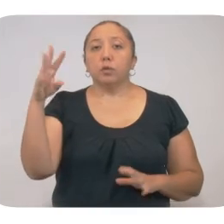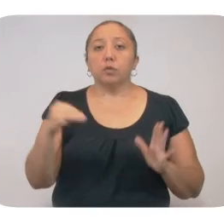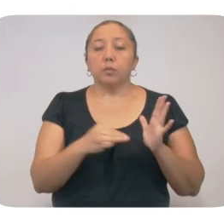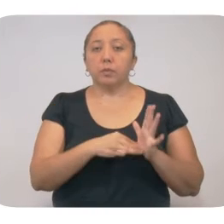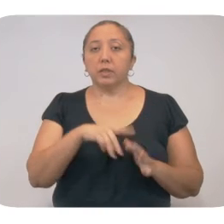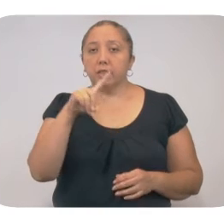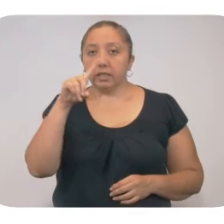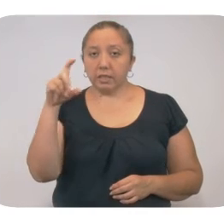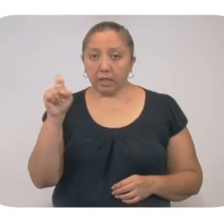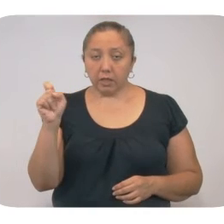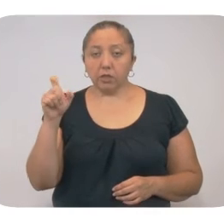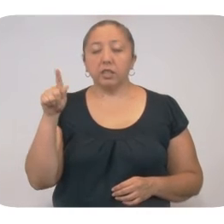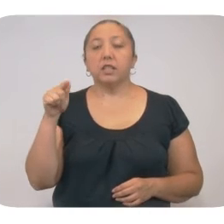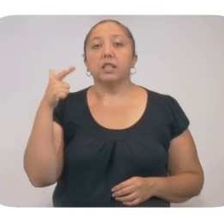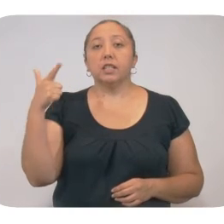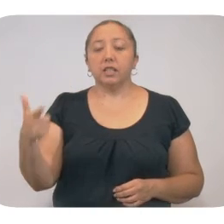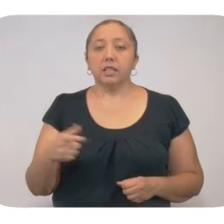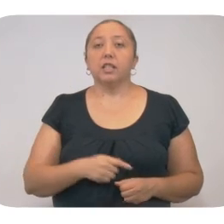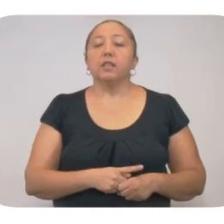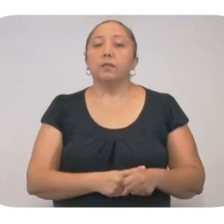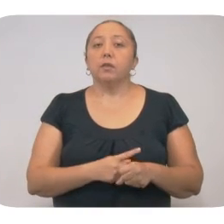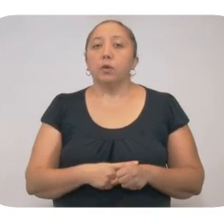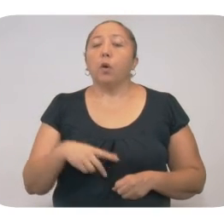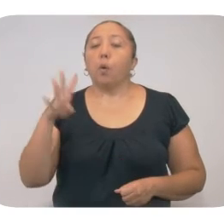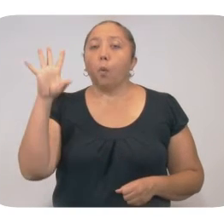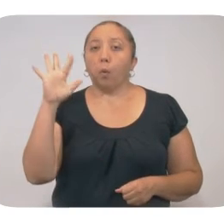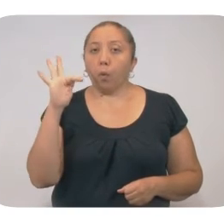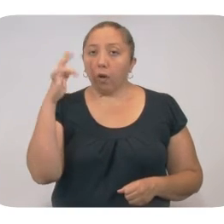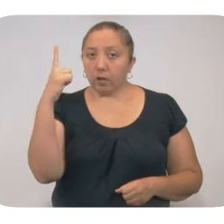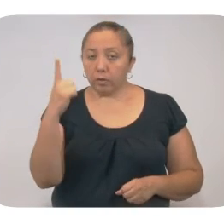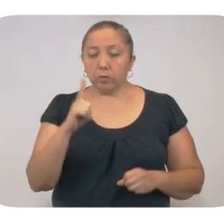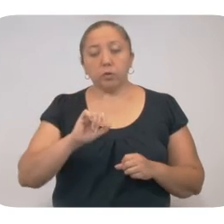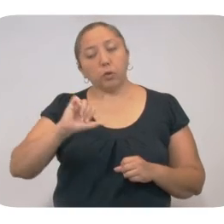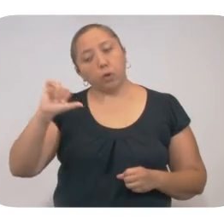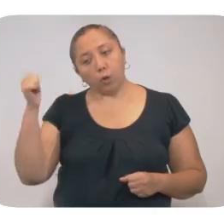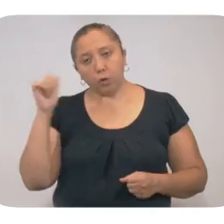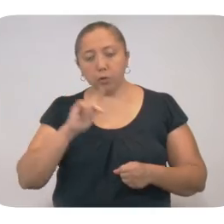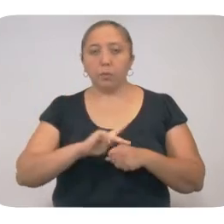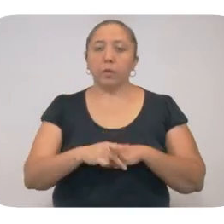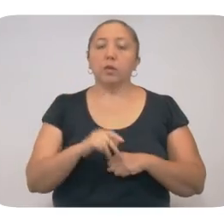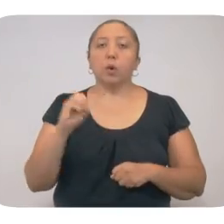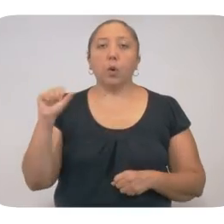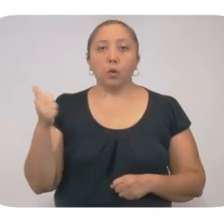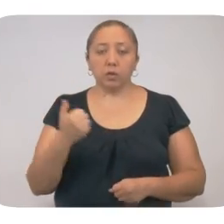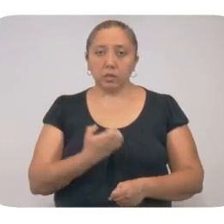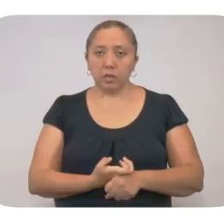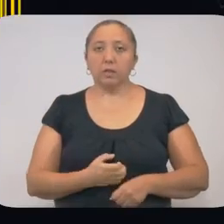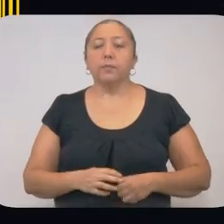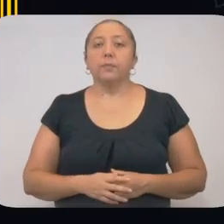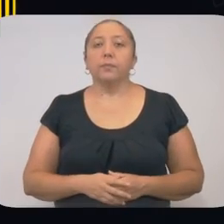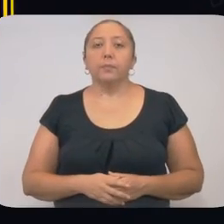,177 casos positivos, 41 de los cuales son de otro país u otro estado.